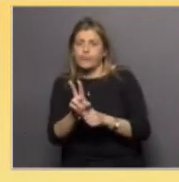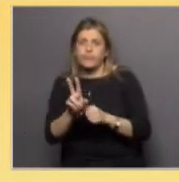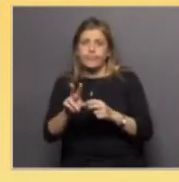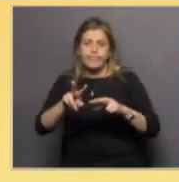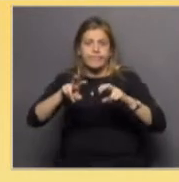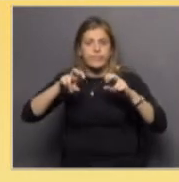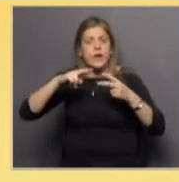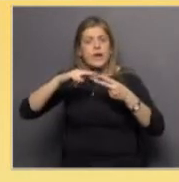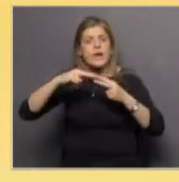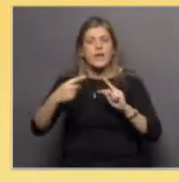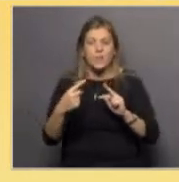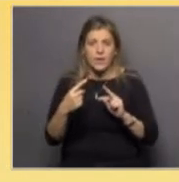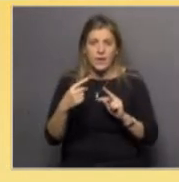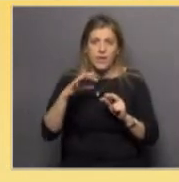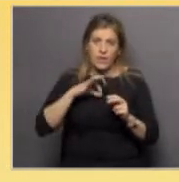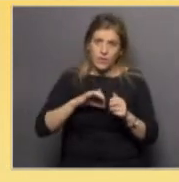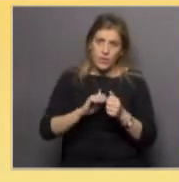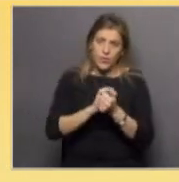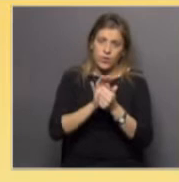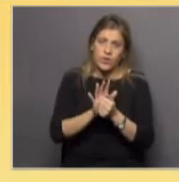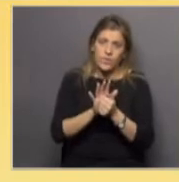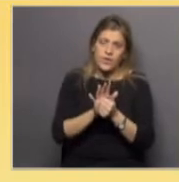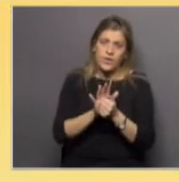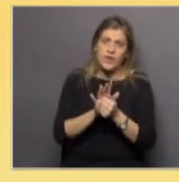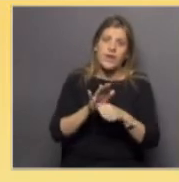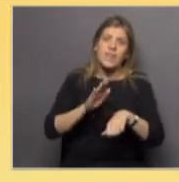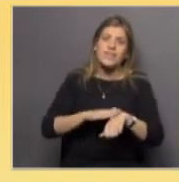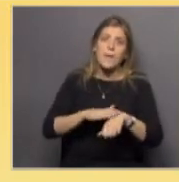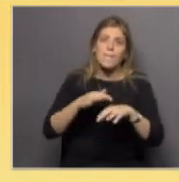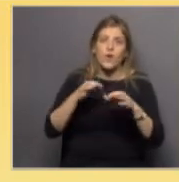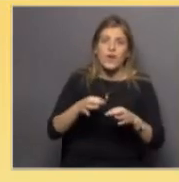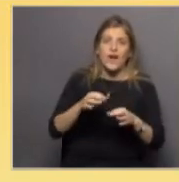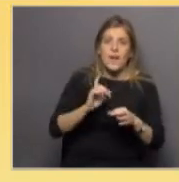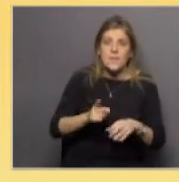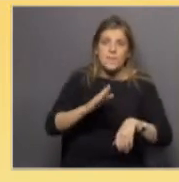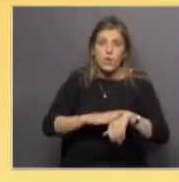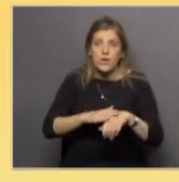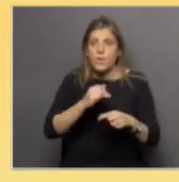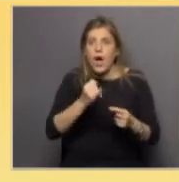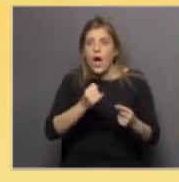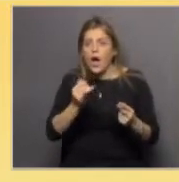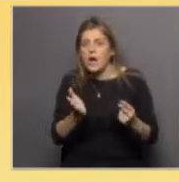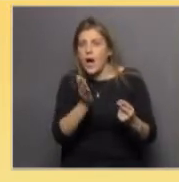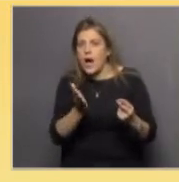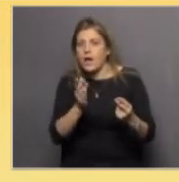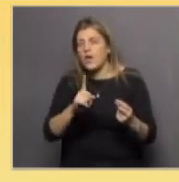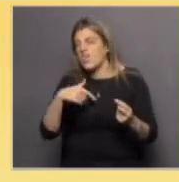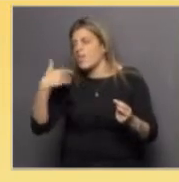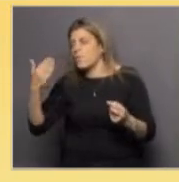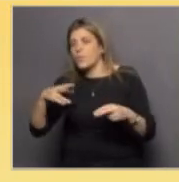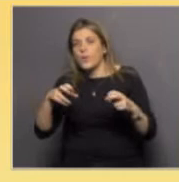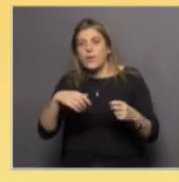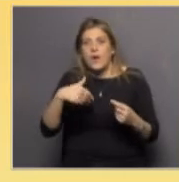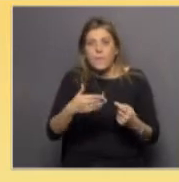con en tiempo real lo que queremos decir al mismo tiempo que estamos diagnosticando